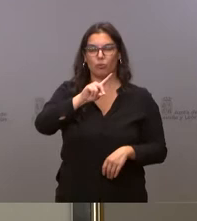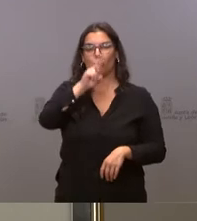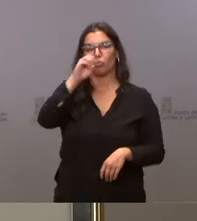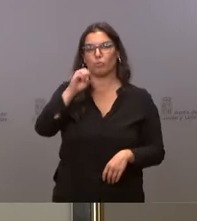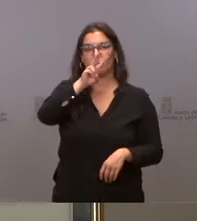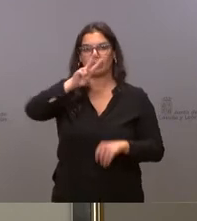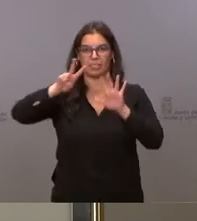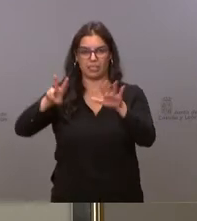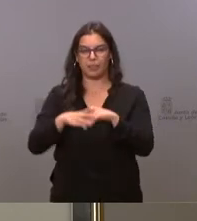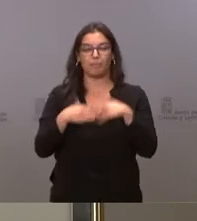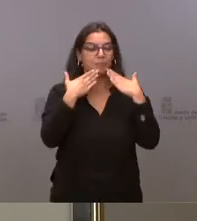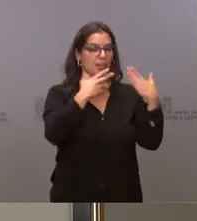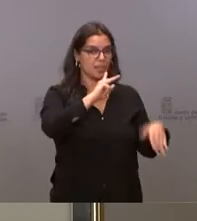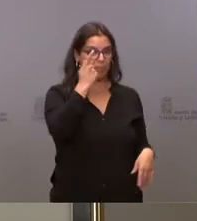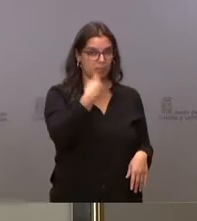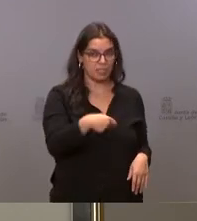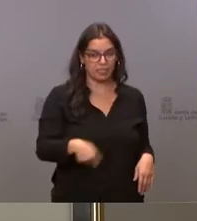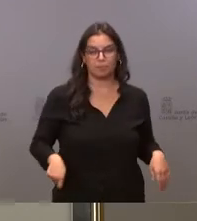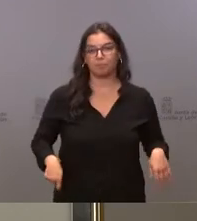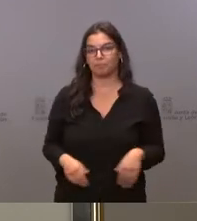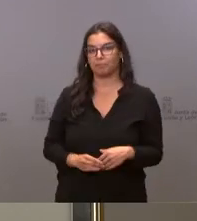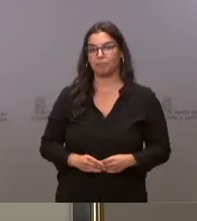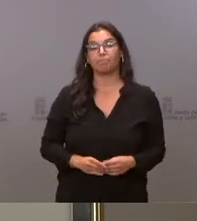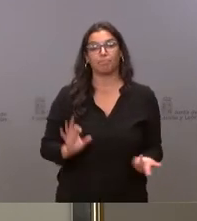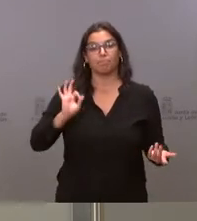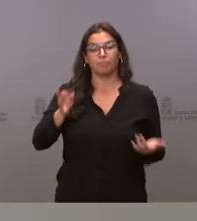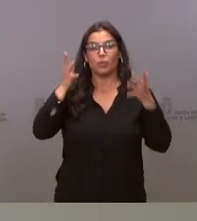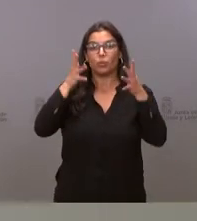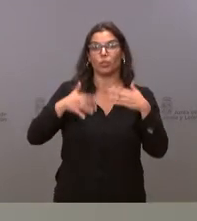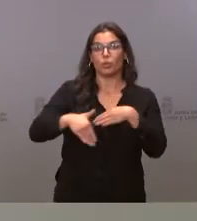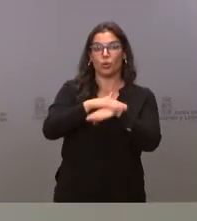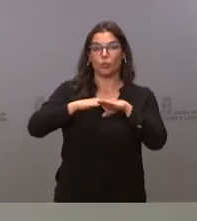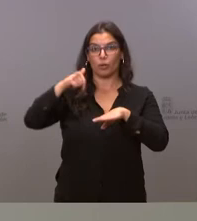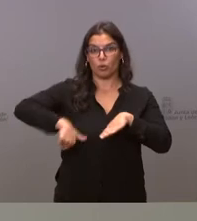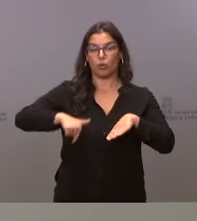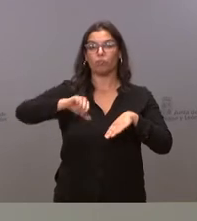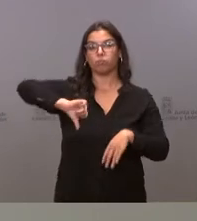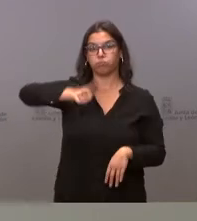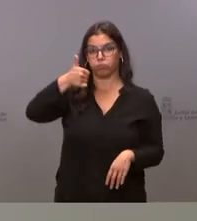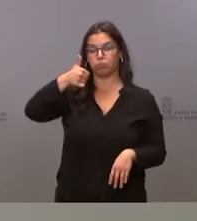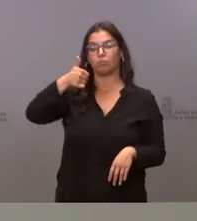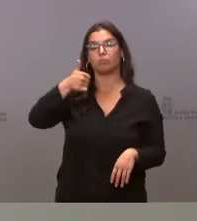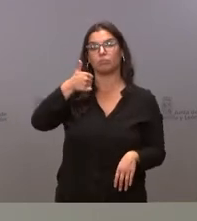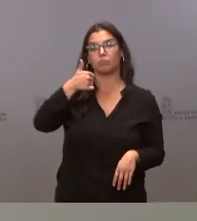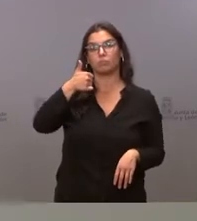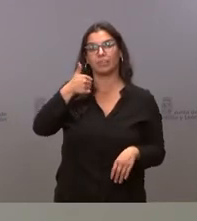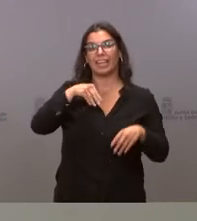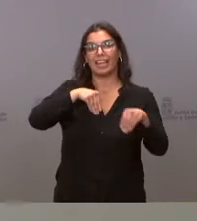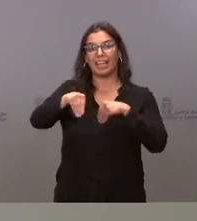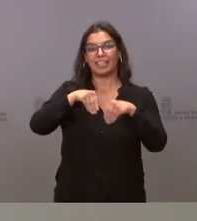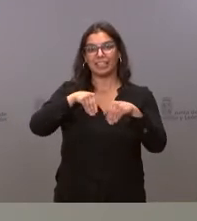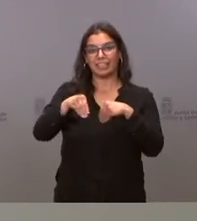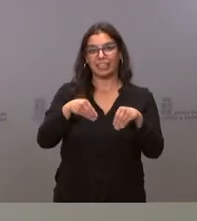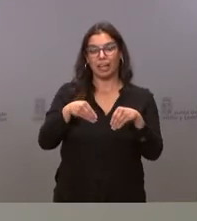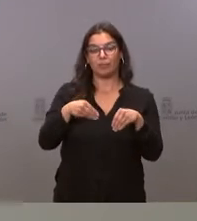Muchas gracias, vicepresidente. Efectivamente, el Consejo de Gobierno ha aprobado en la mañana de hoy la Estrategia RIS 3,